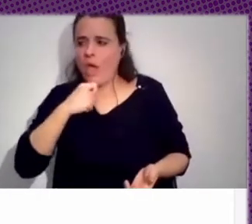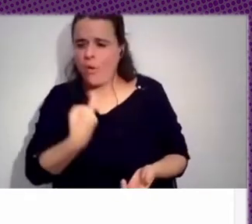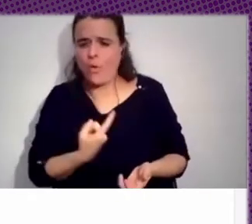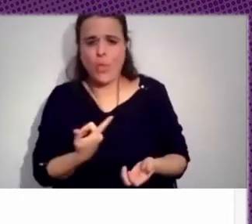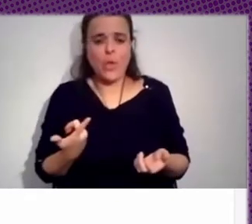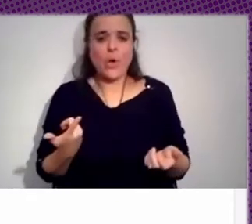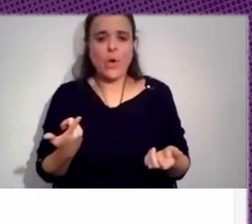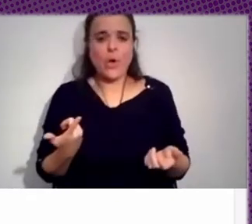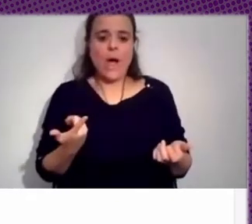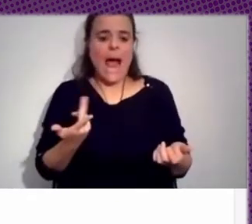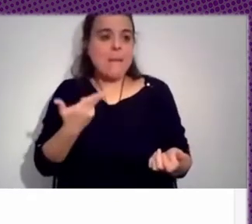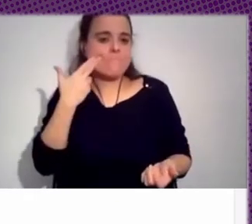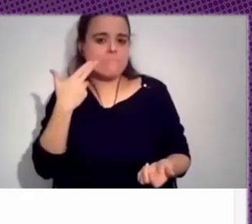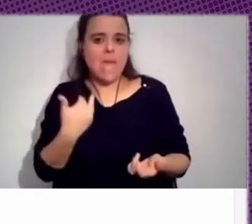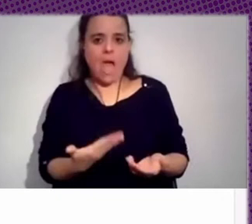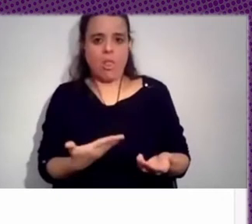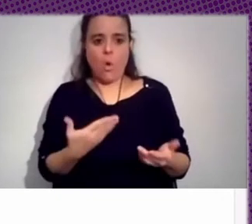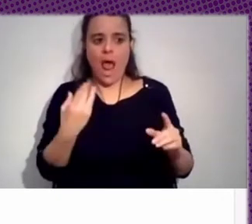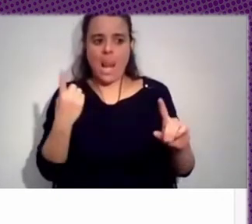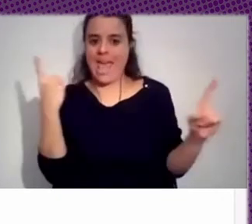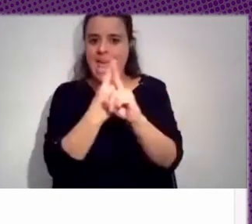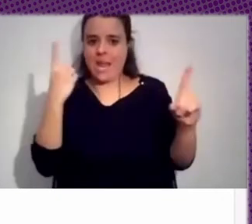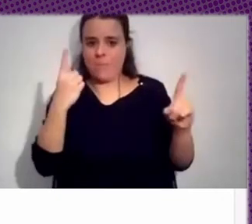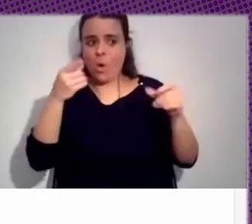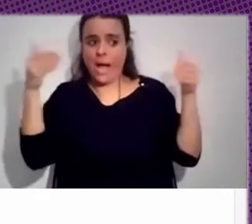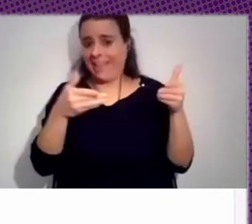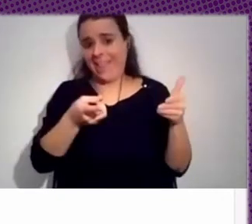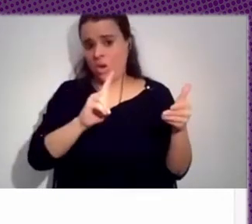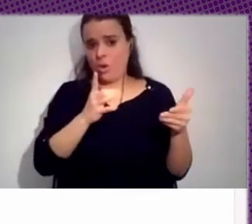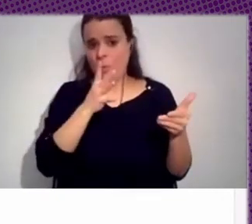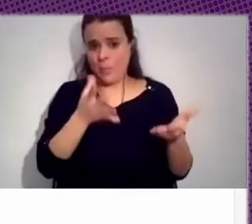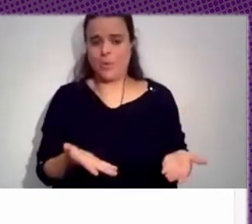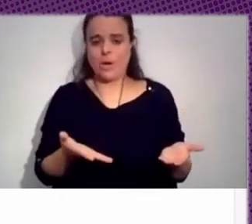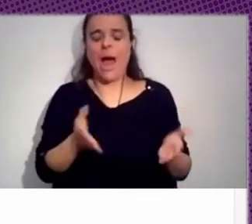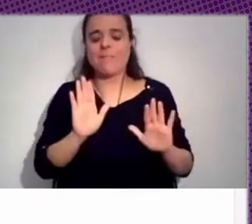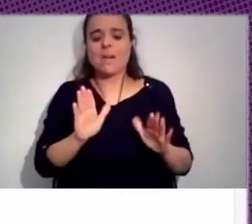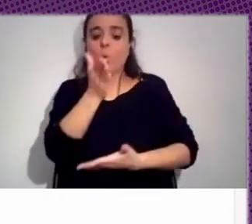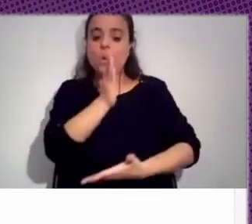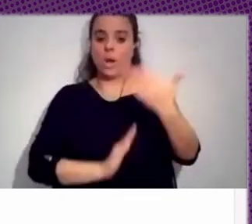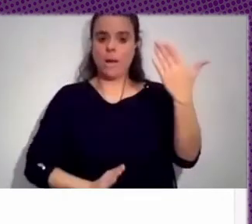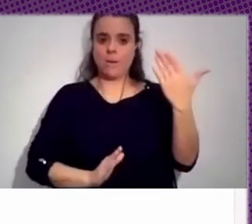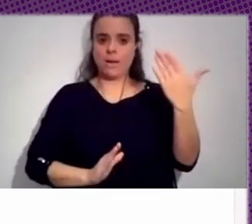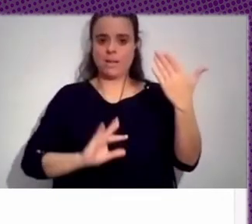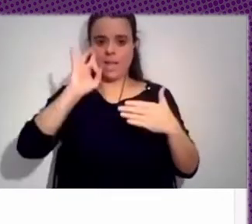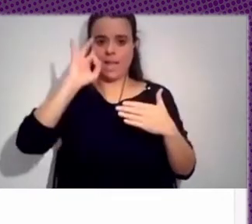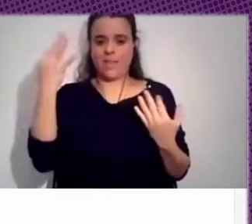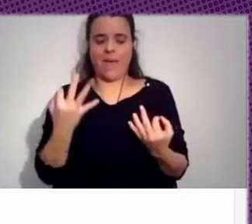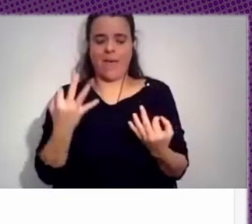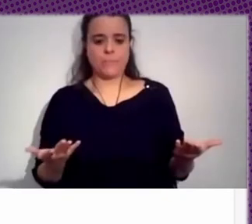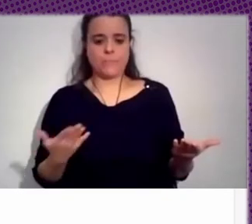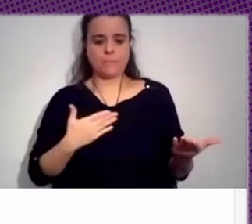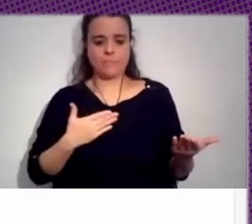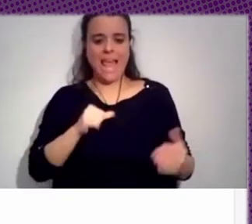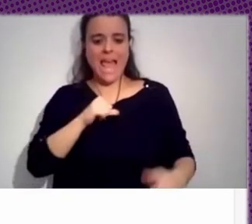miedo, al enemigo, ¿no? Porque una parte es la idea de cuidarnos, del autocuidado,